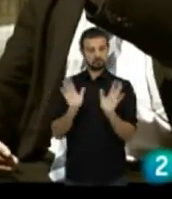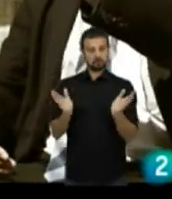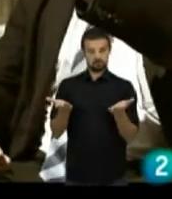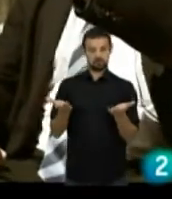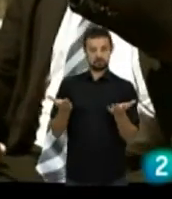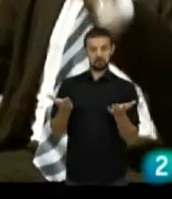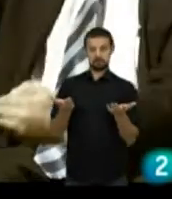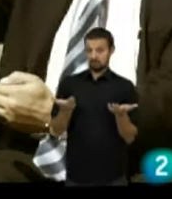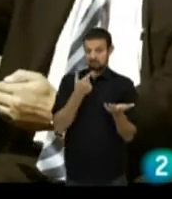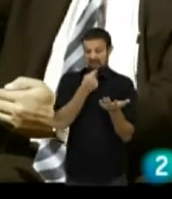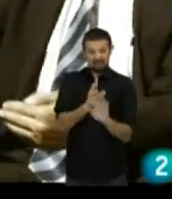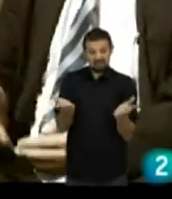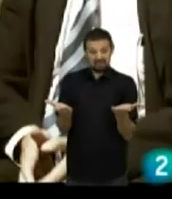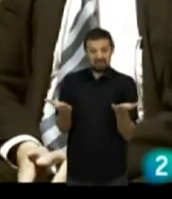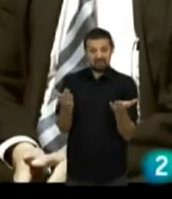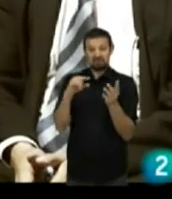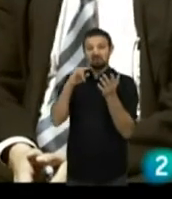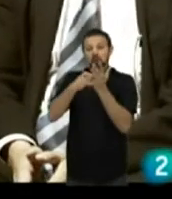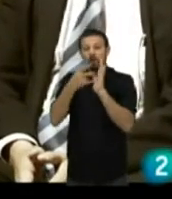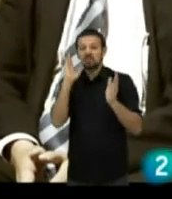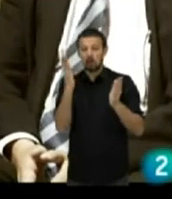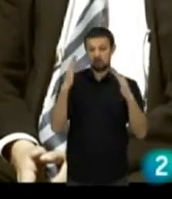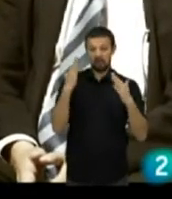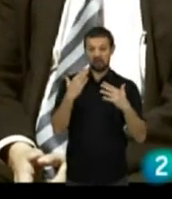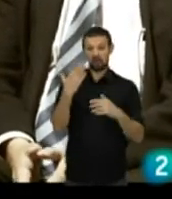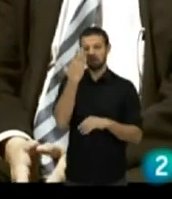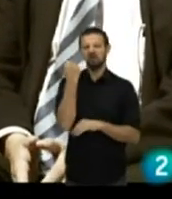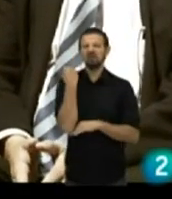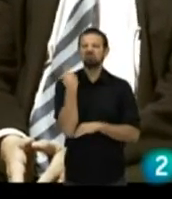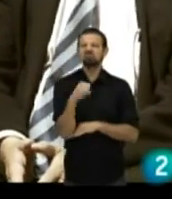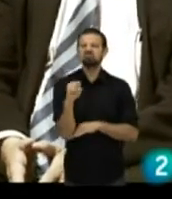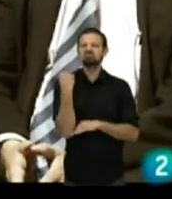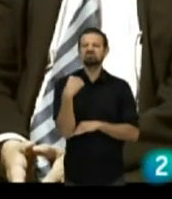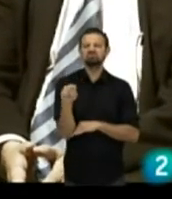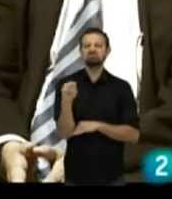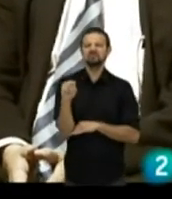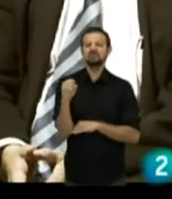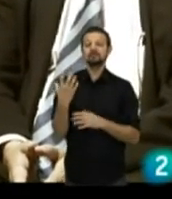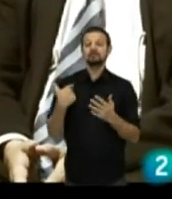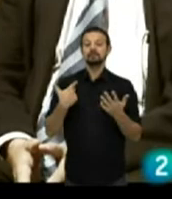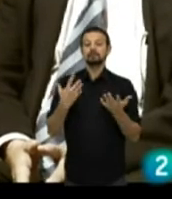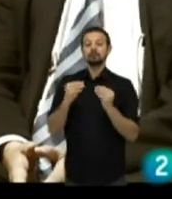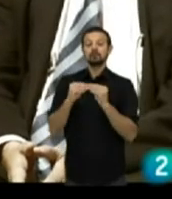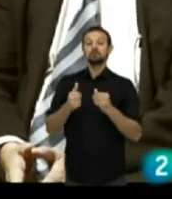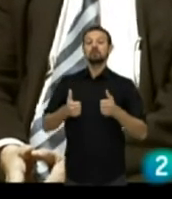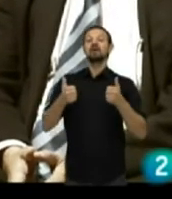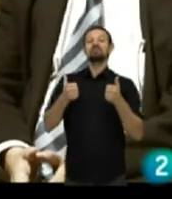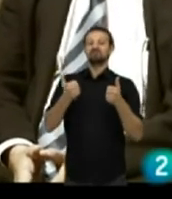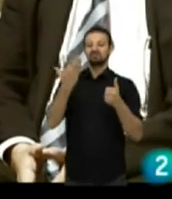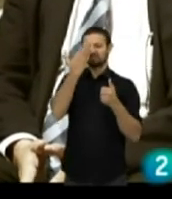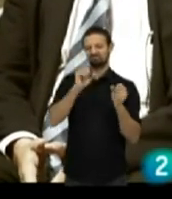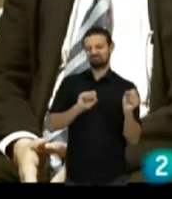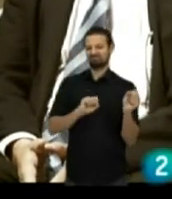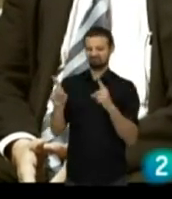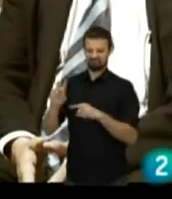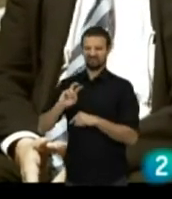tenía que ir al cuarto... Cambiar las aulas. cámbialo, que al final no hacer daño a nadie. Pues se negaron en redondo, en rotundo, y el niño tuvo que